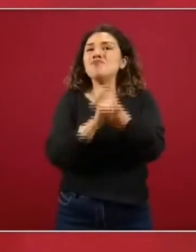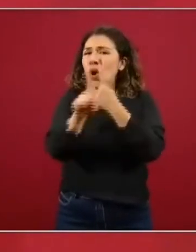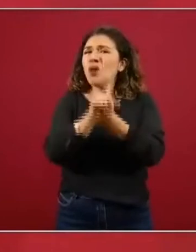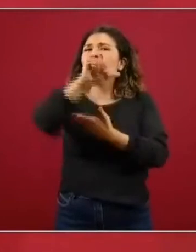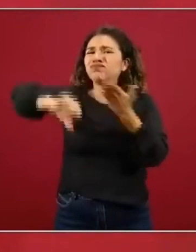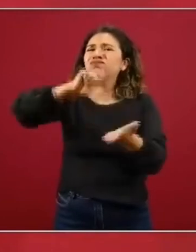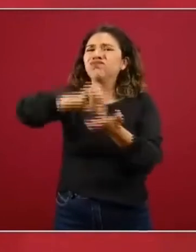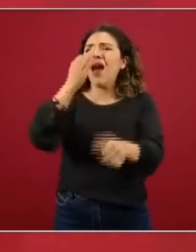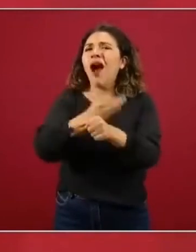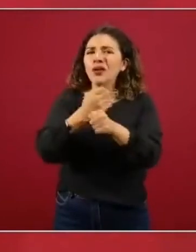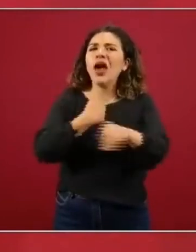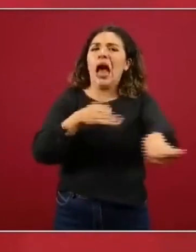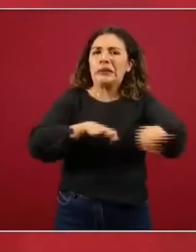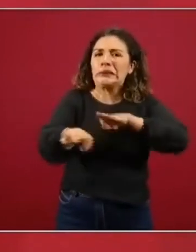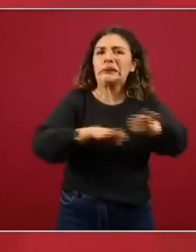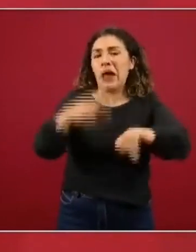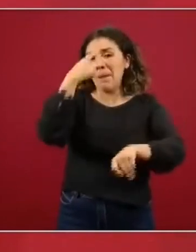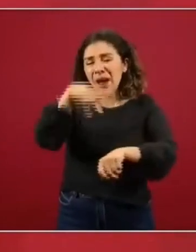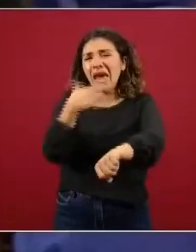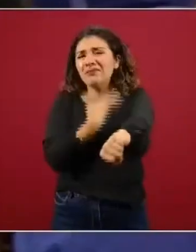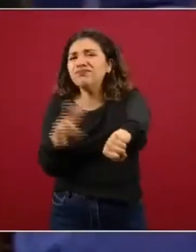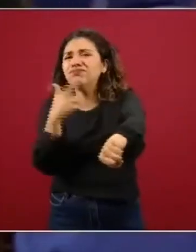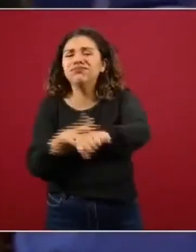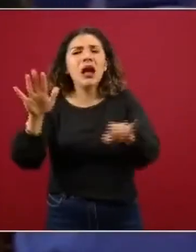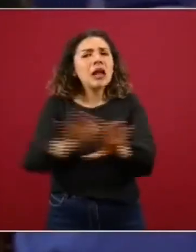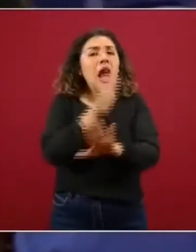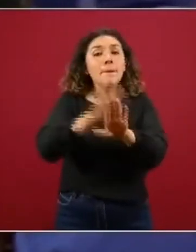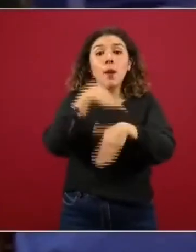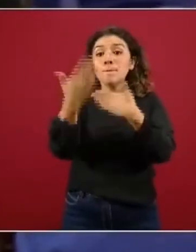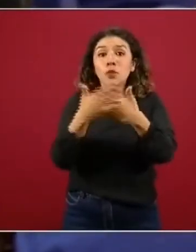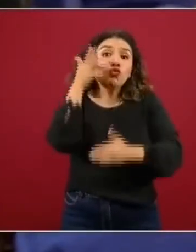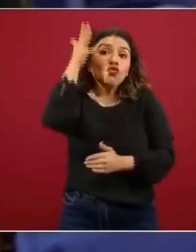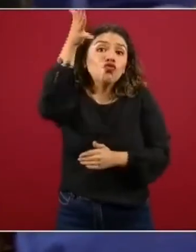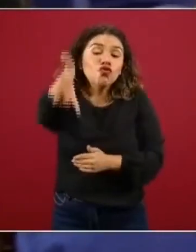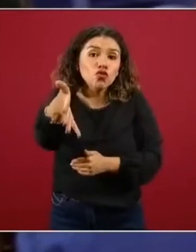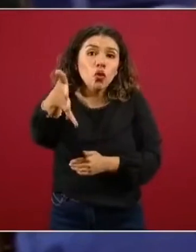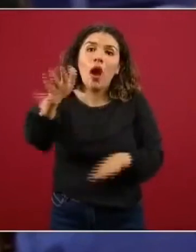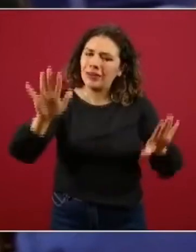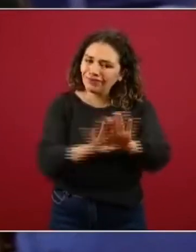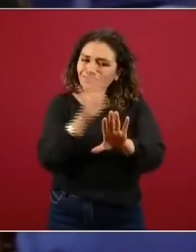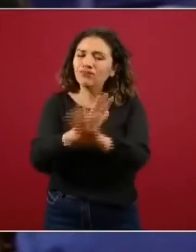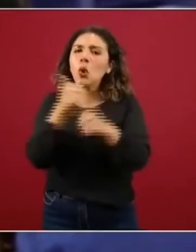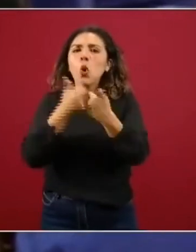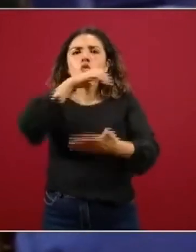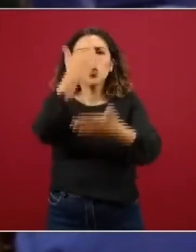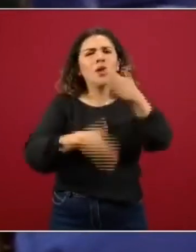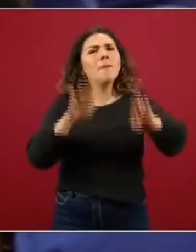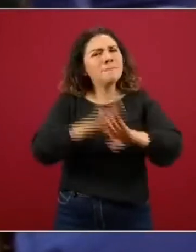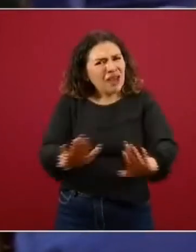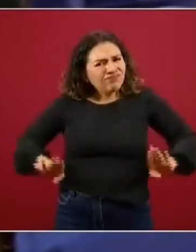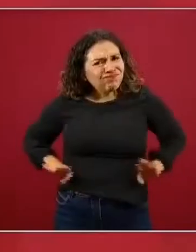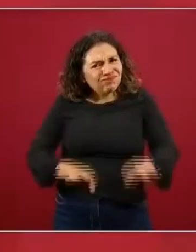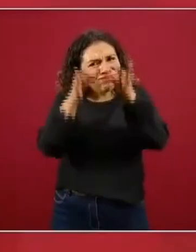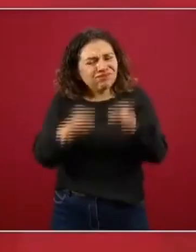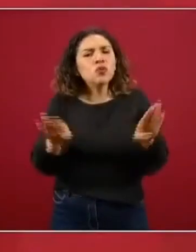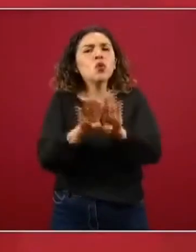central y estamos trabajando para regularizar en próximo futuro una contratación más adecuada a